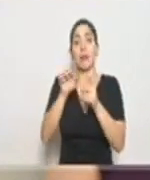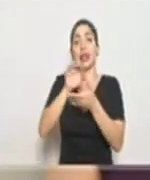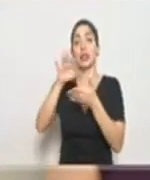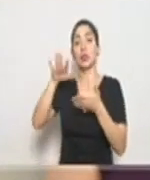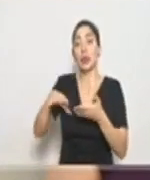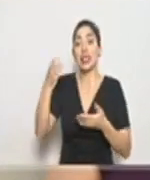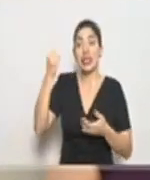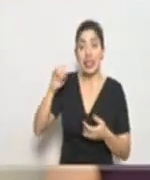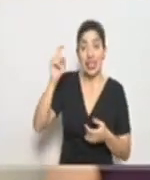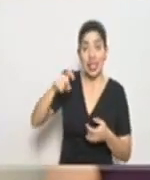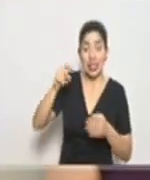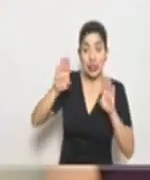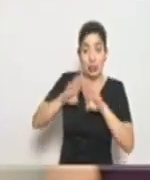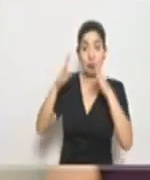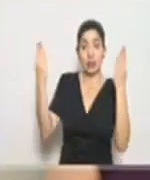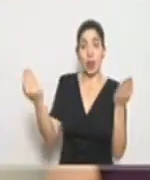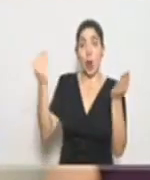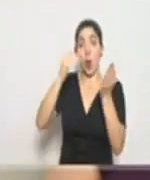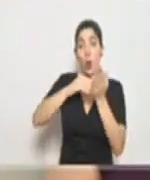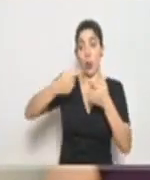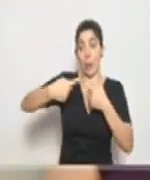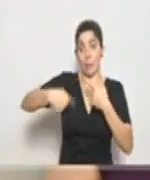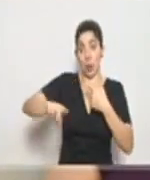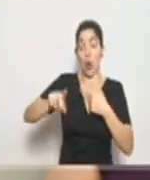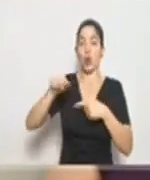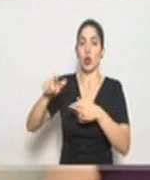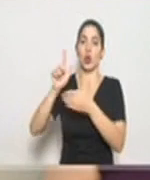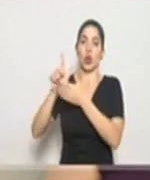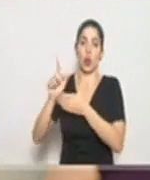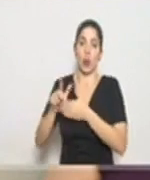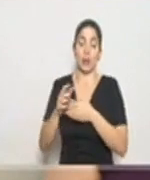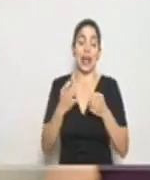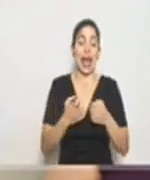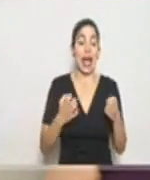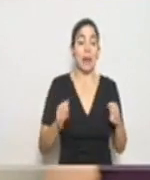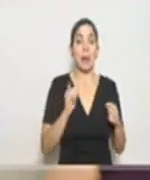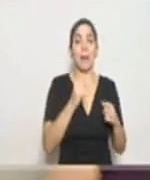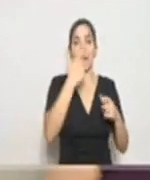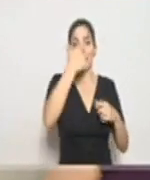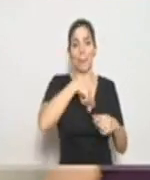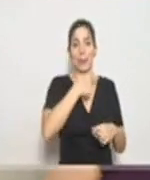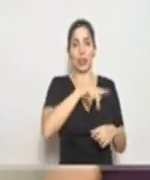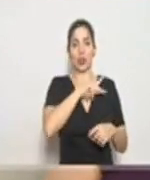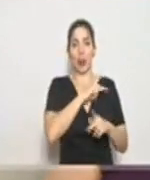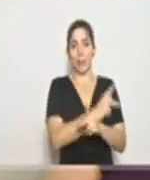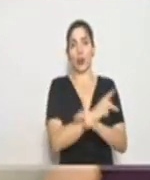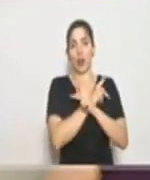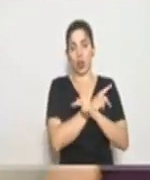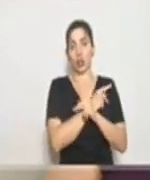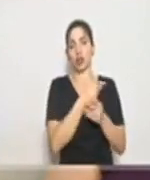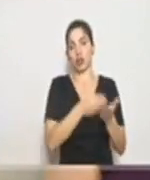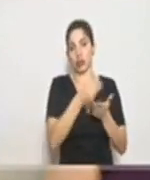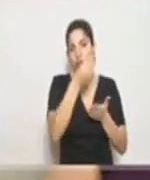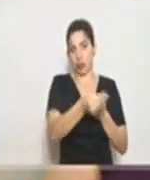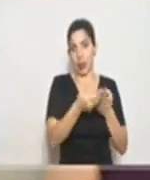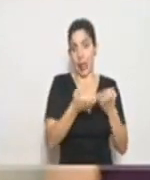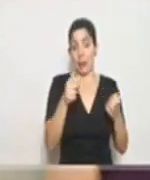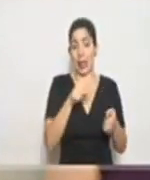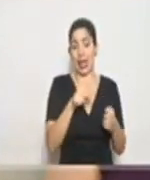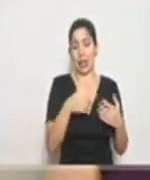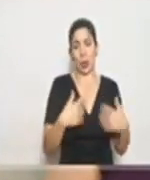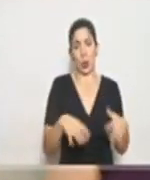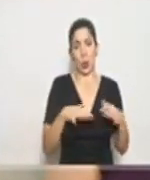deban ser rehabilitadas en el menor tiempo posible. La adquisición de equipo de protección personal, que es uno de los insumos